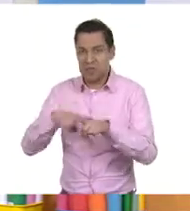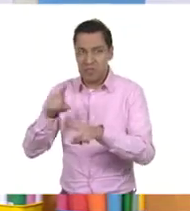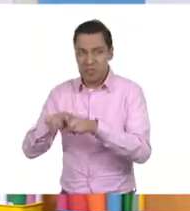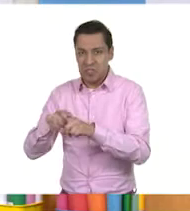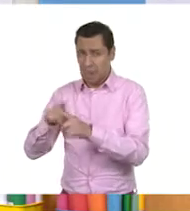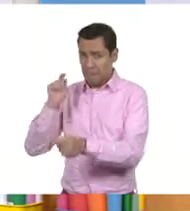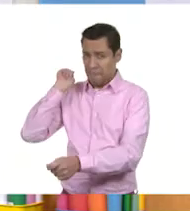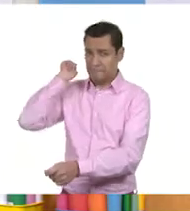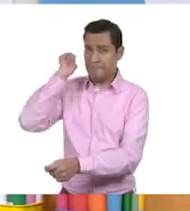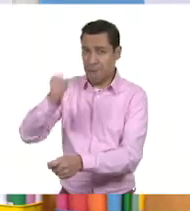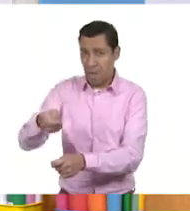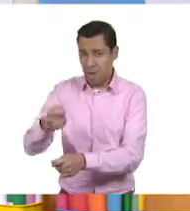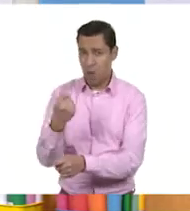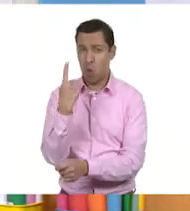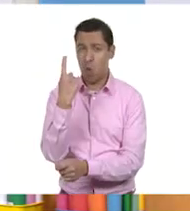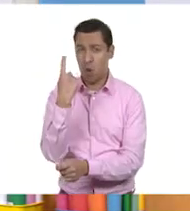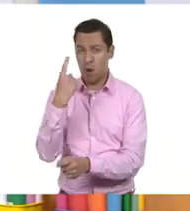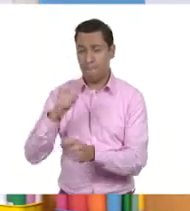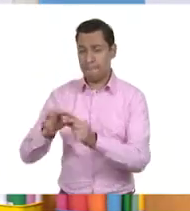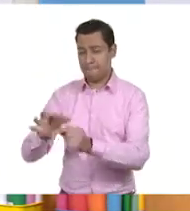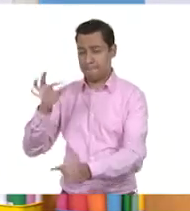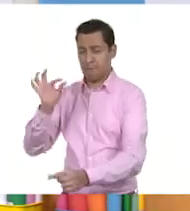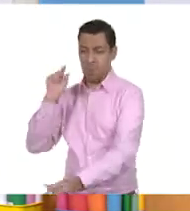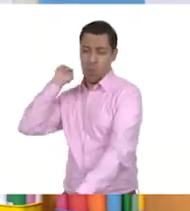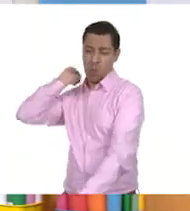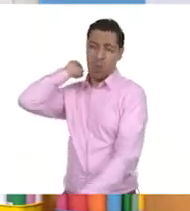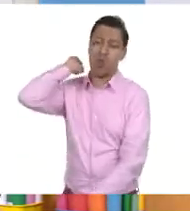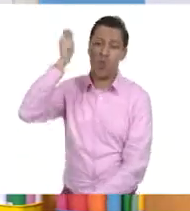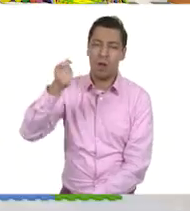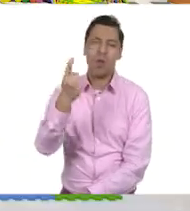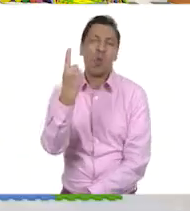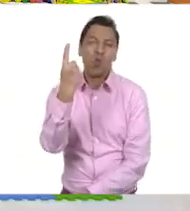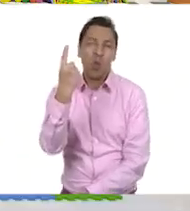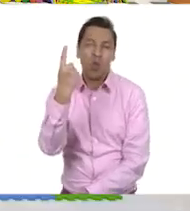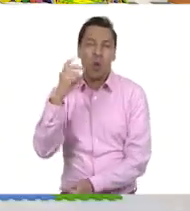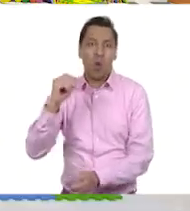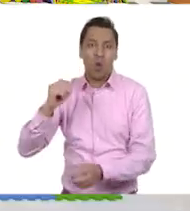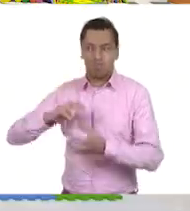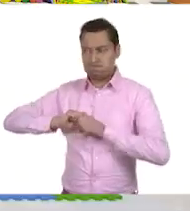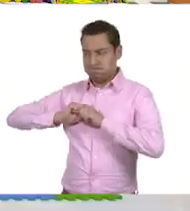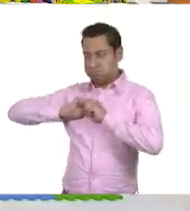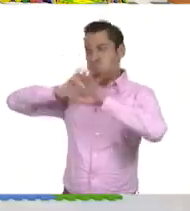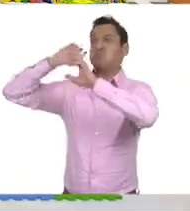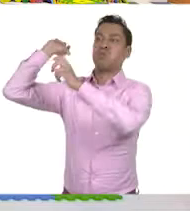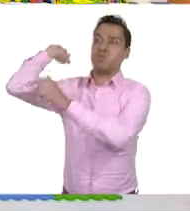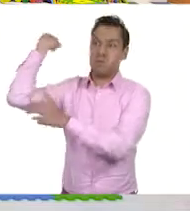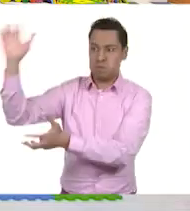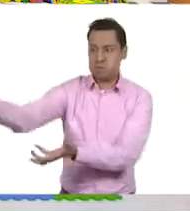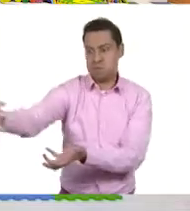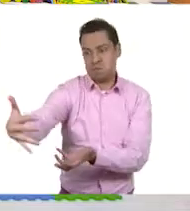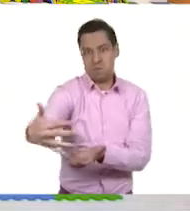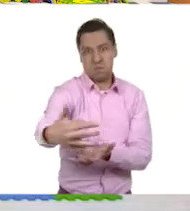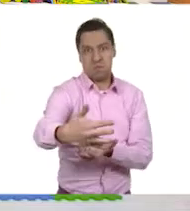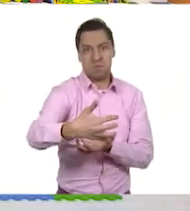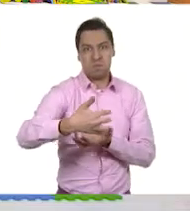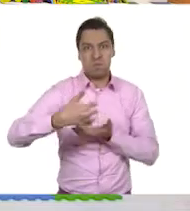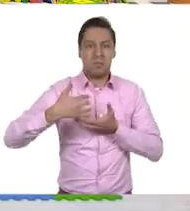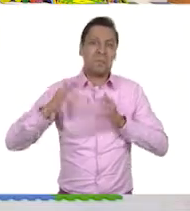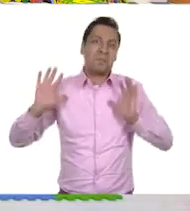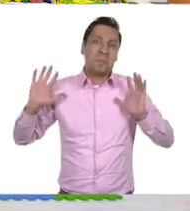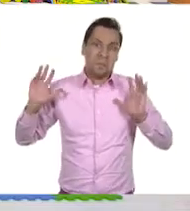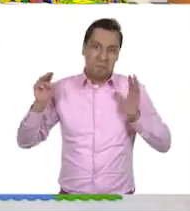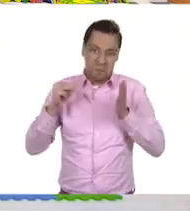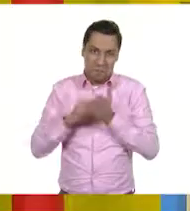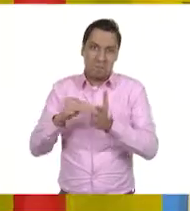mismo utilizar una caña donde puedes sacar solamente un pez a una red donde puedes sacar cientos de peces. Oye,